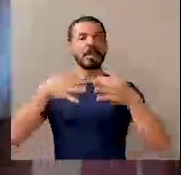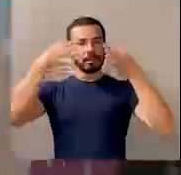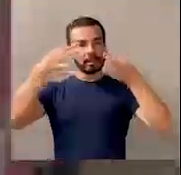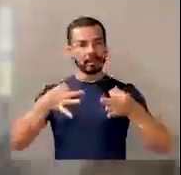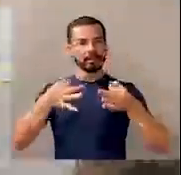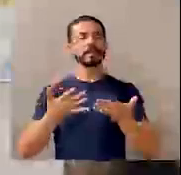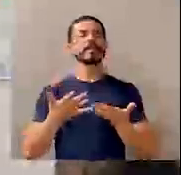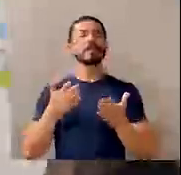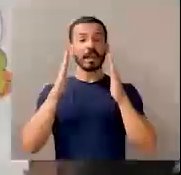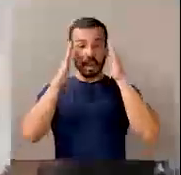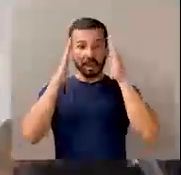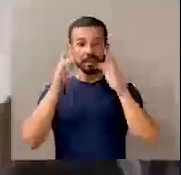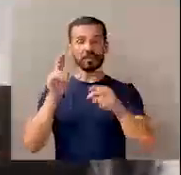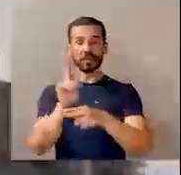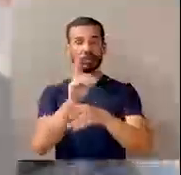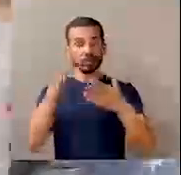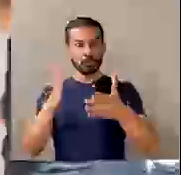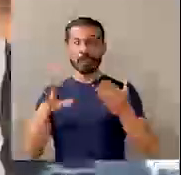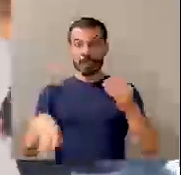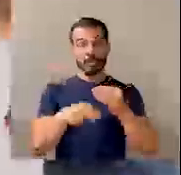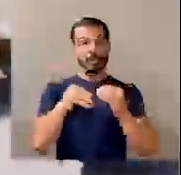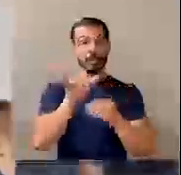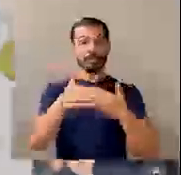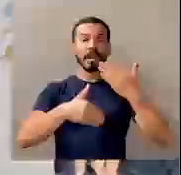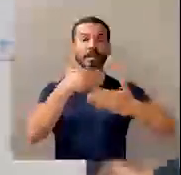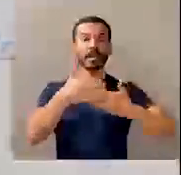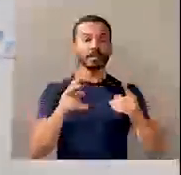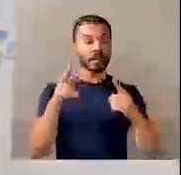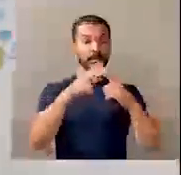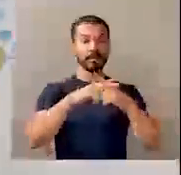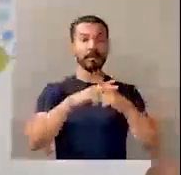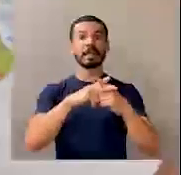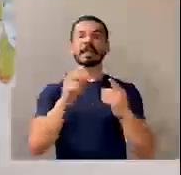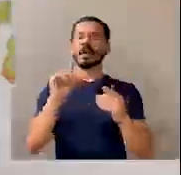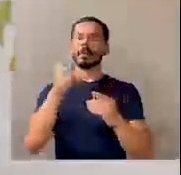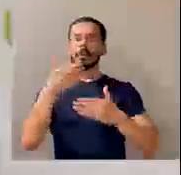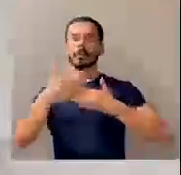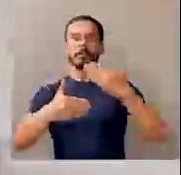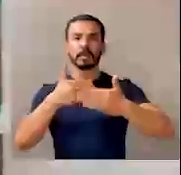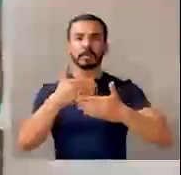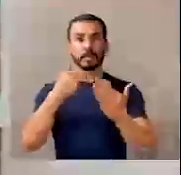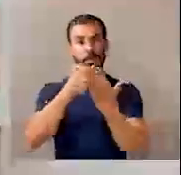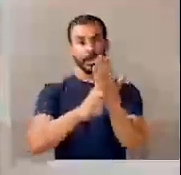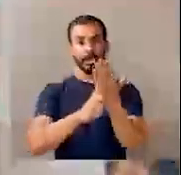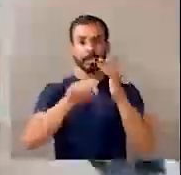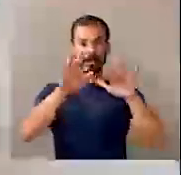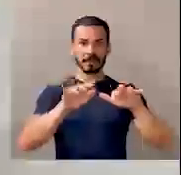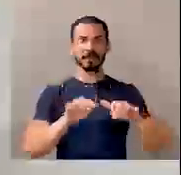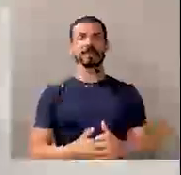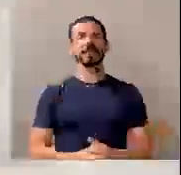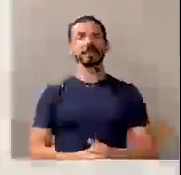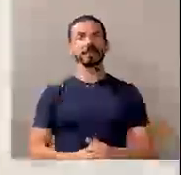toma de decisiones y atención de usuarios. Además, se avanzó en la implementación de las primeras etapas del expediente digital.